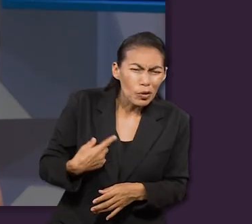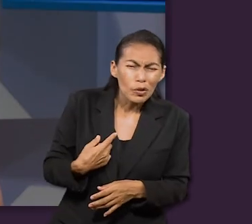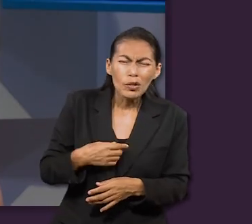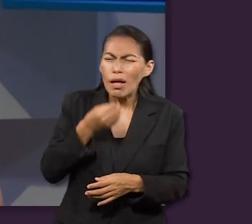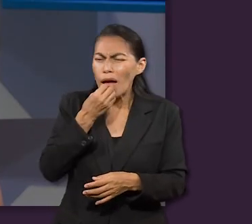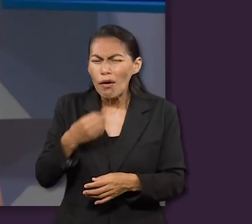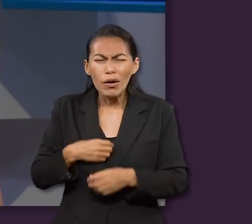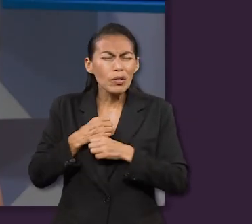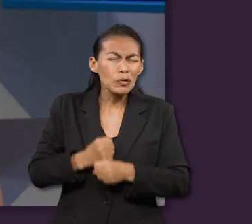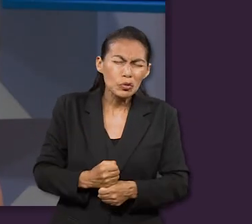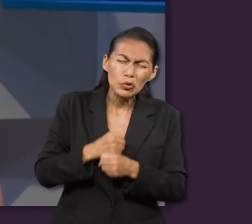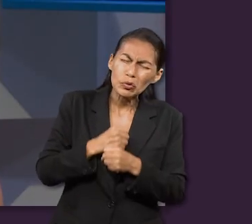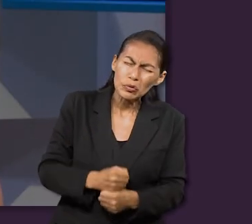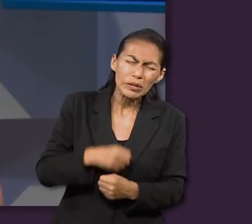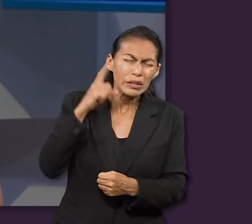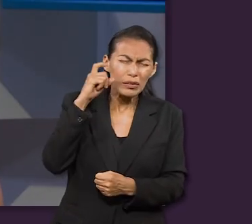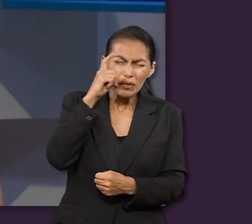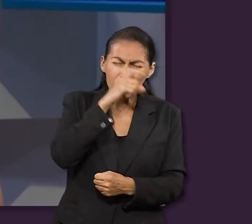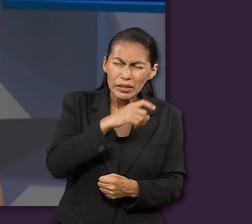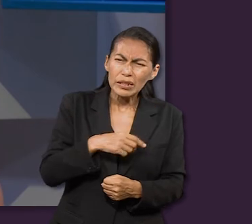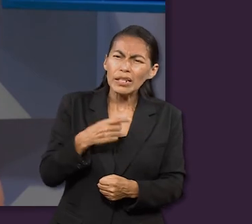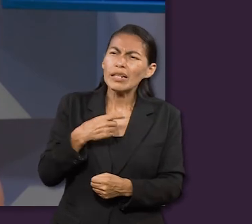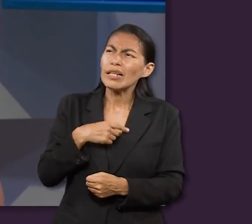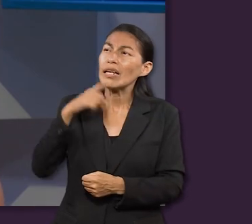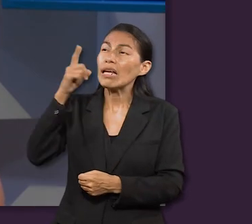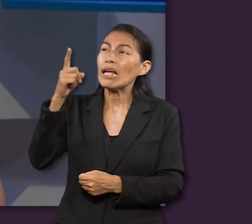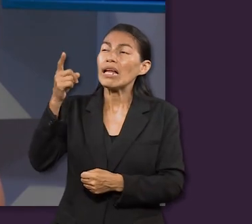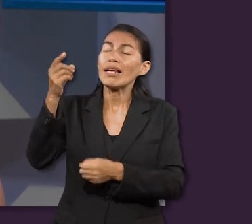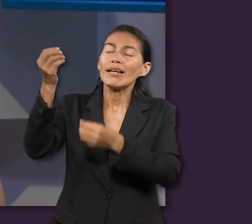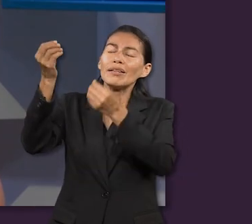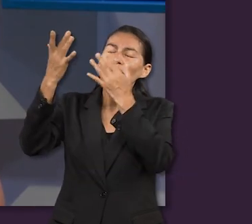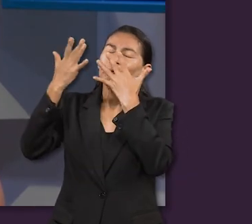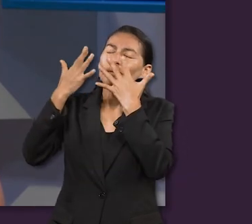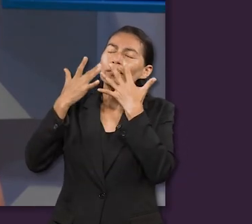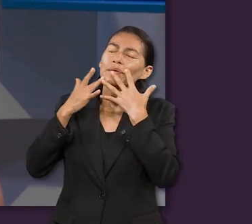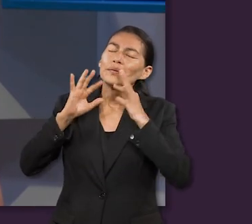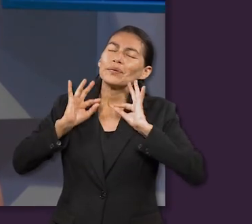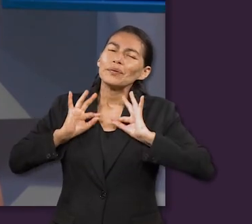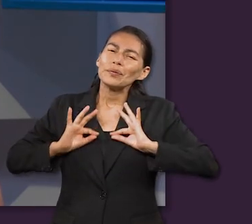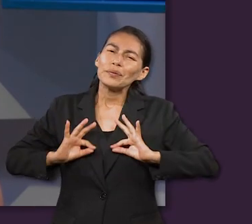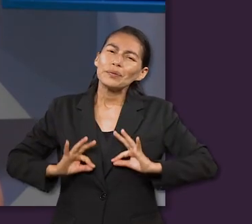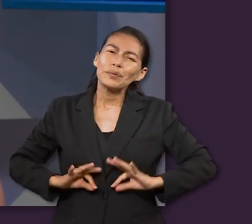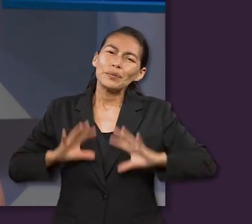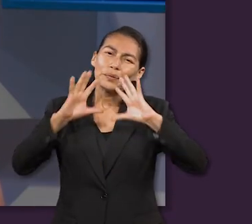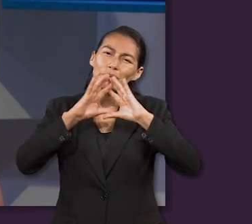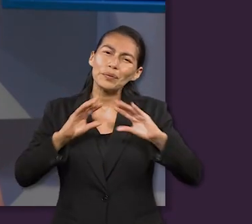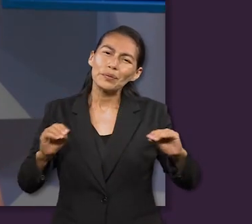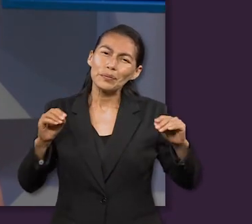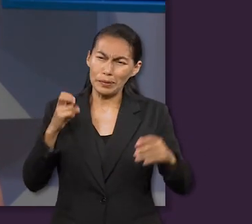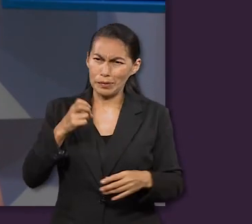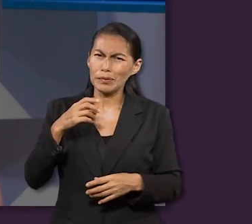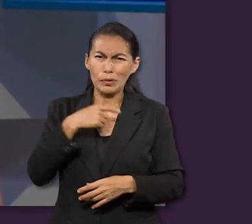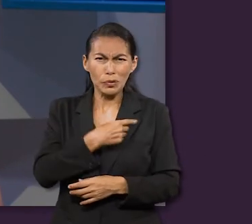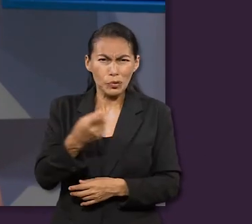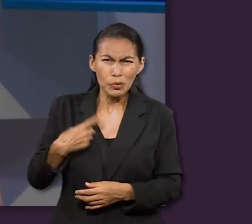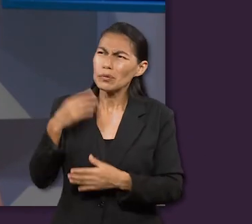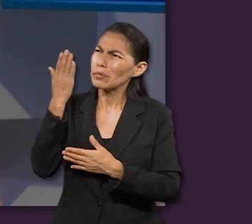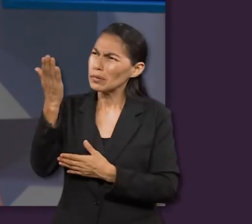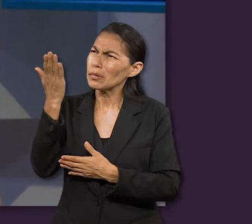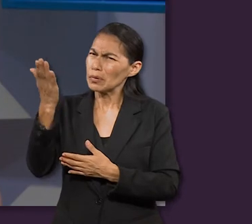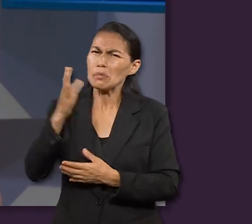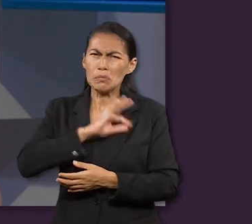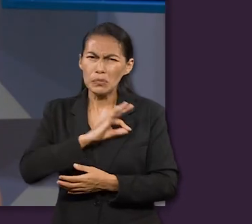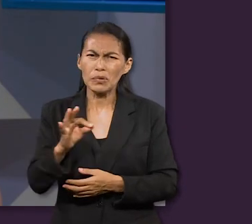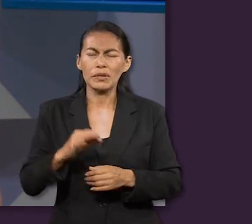dificultades. Y también qué bonito sería que nosotros le pidiéramos eso a Dios, ¿no? Y tenemos un testimonio en la